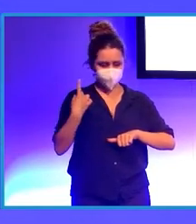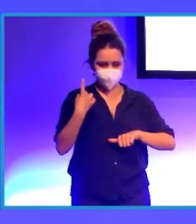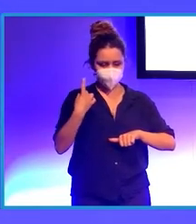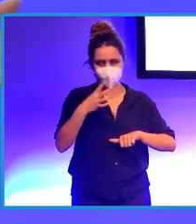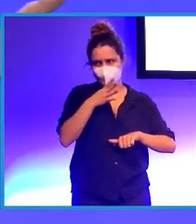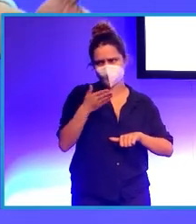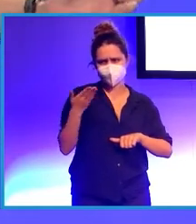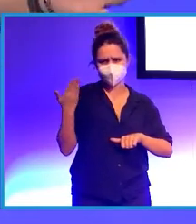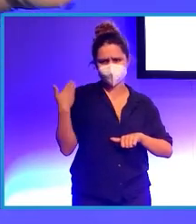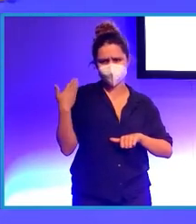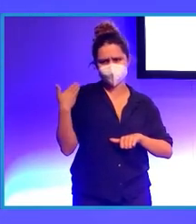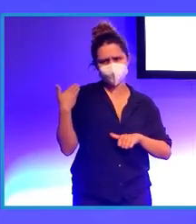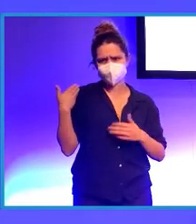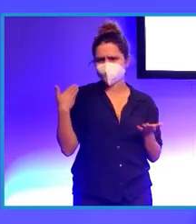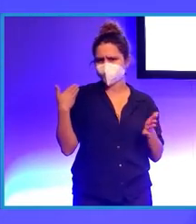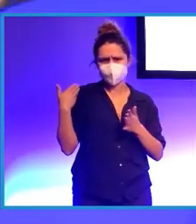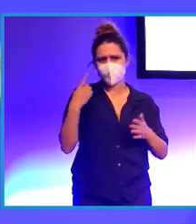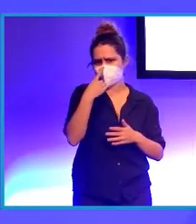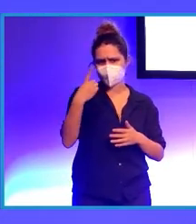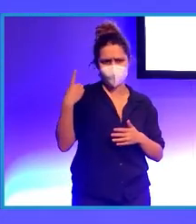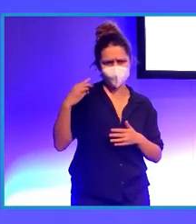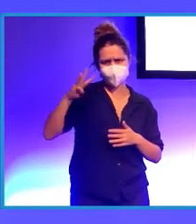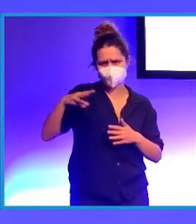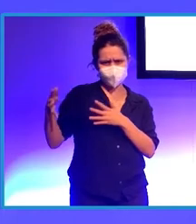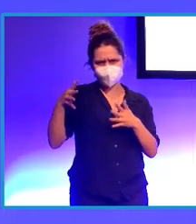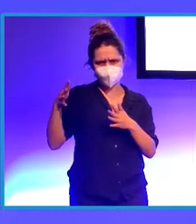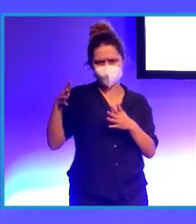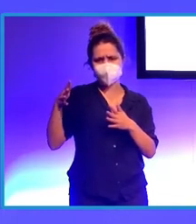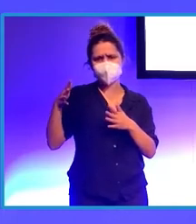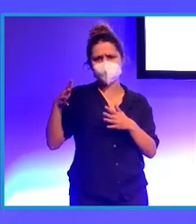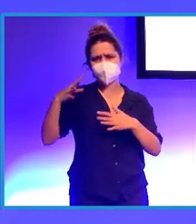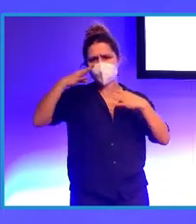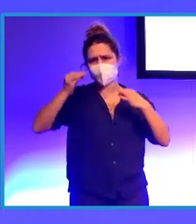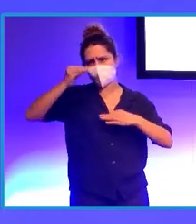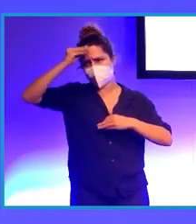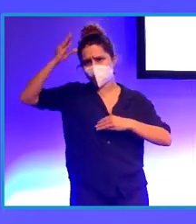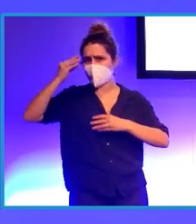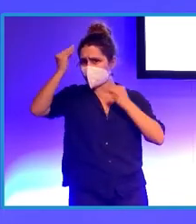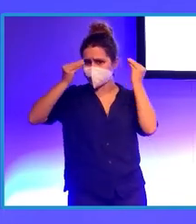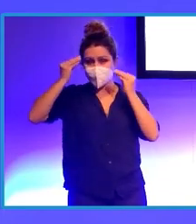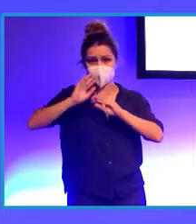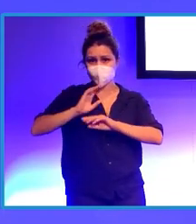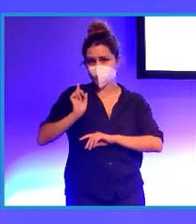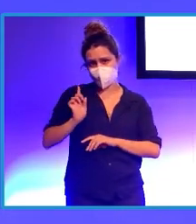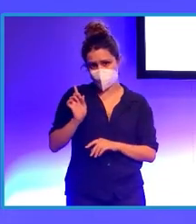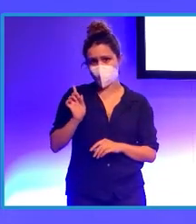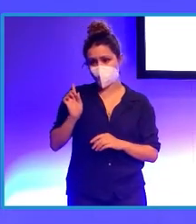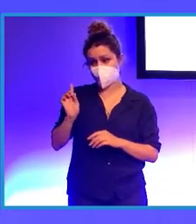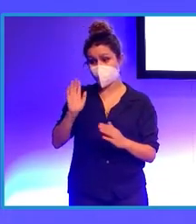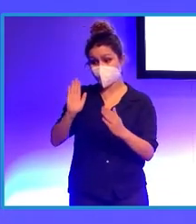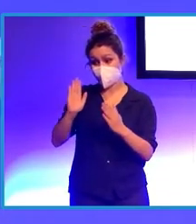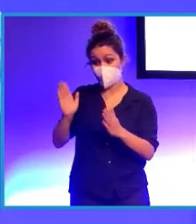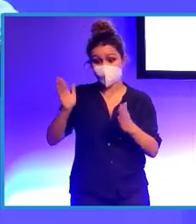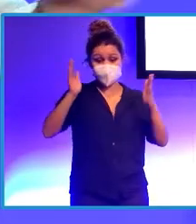relativamente... O sea, llevamos un año y tres meses con este formato de realidad virtual y de manera